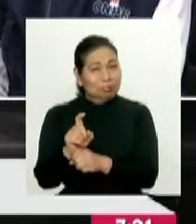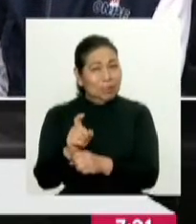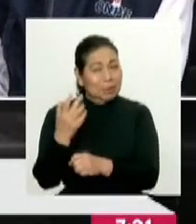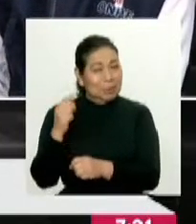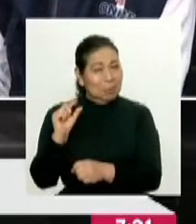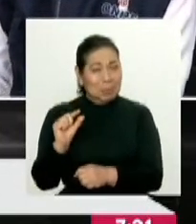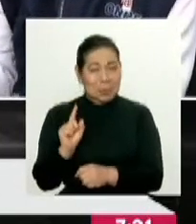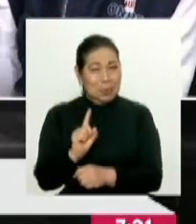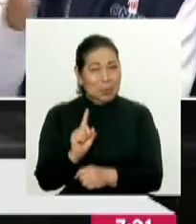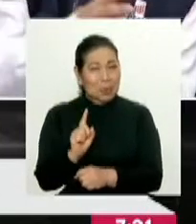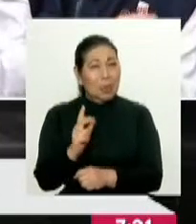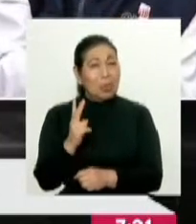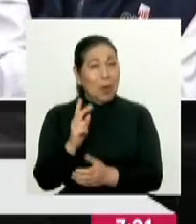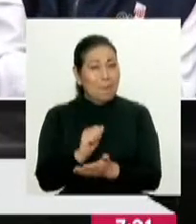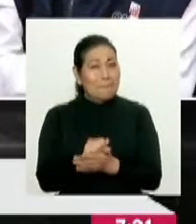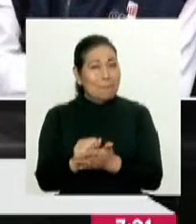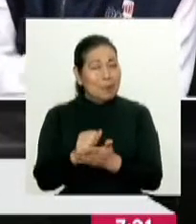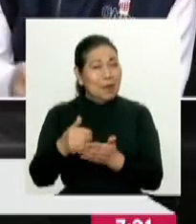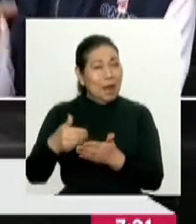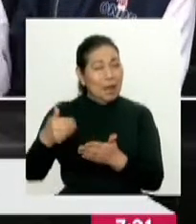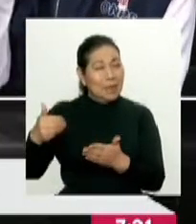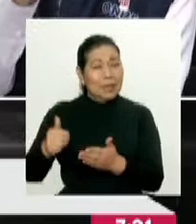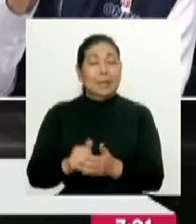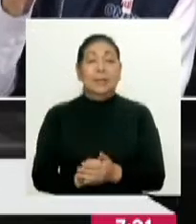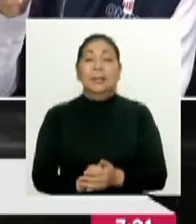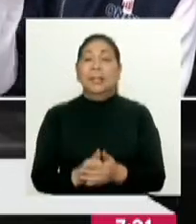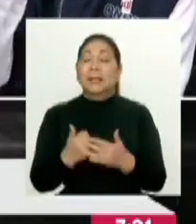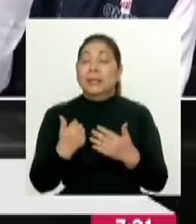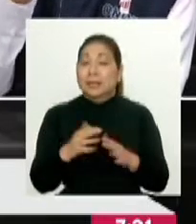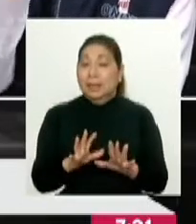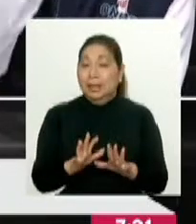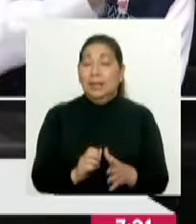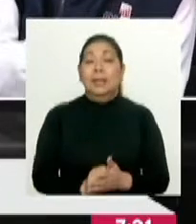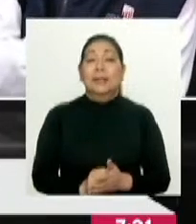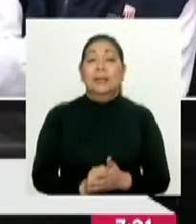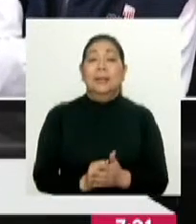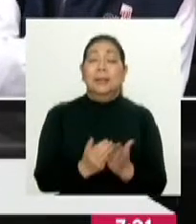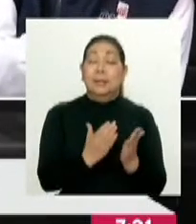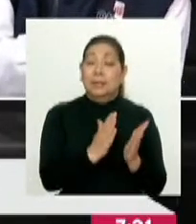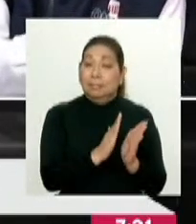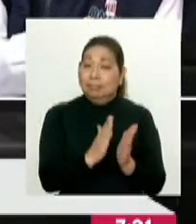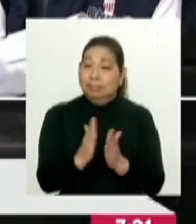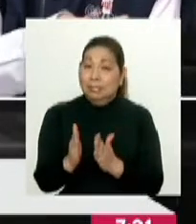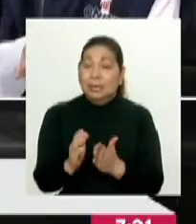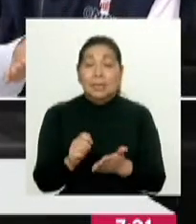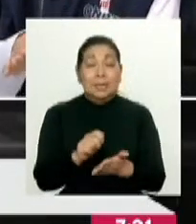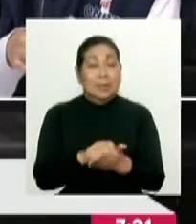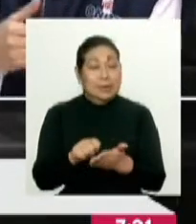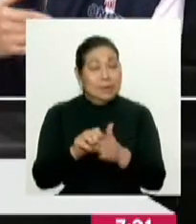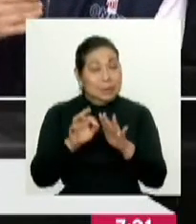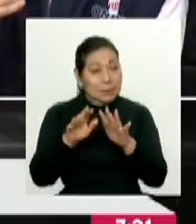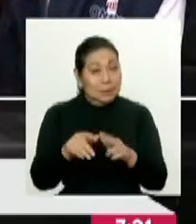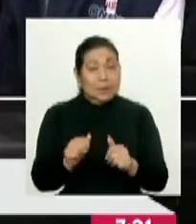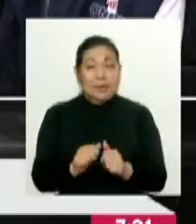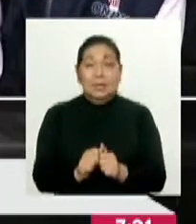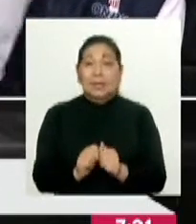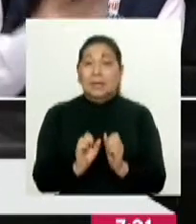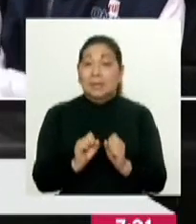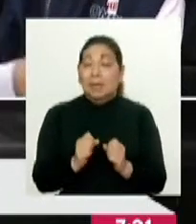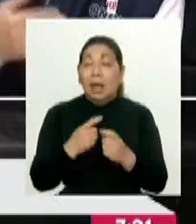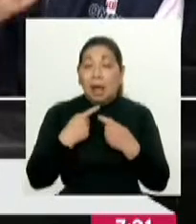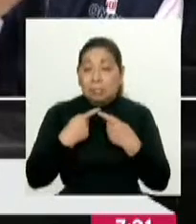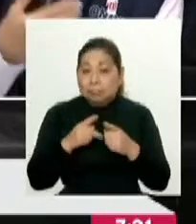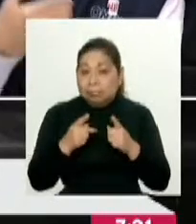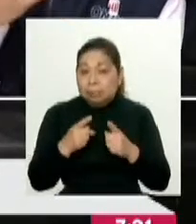recientemente, casi dos meses atrás. Hemos estado, al margen de que hayan estado inscritos o no, haciendo la